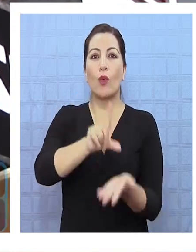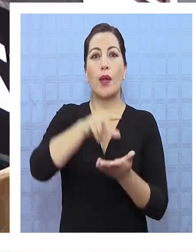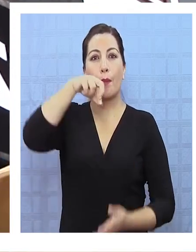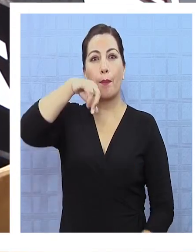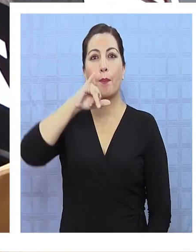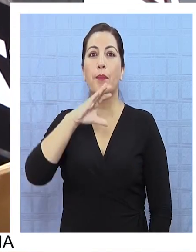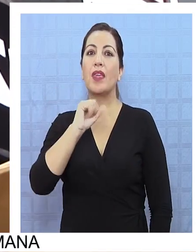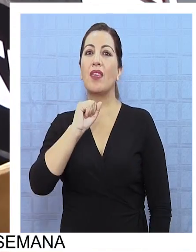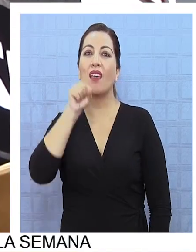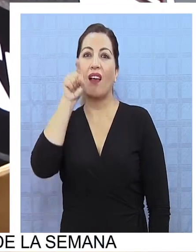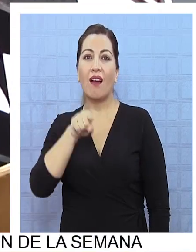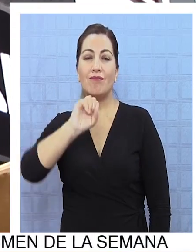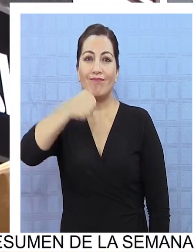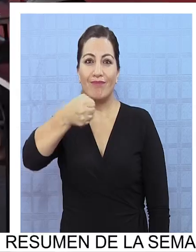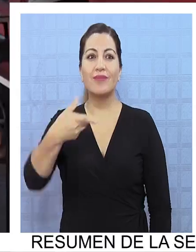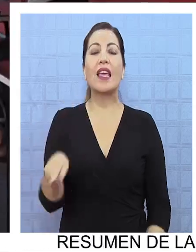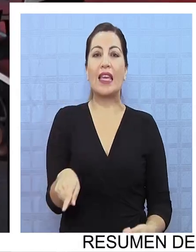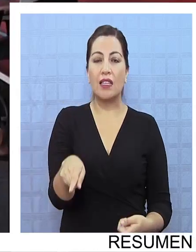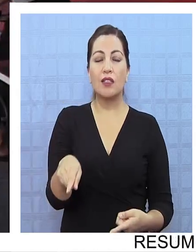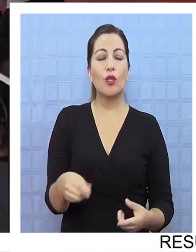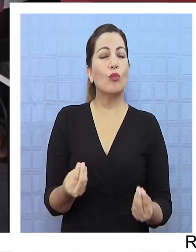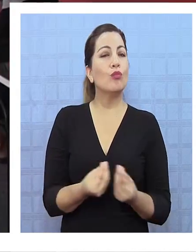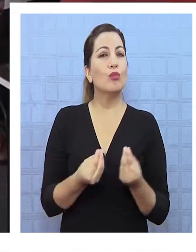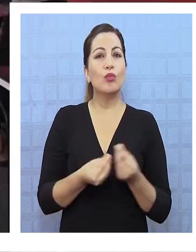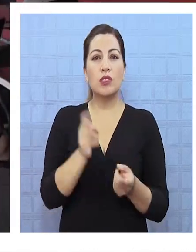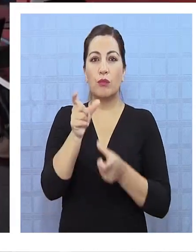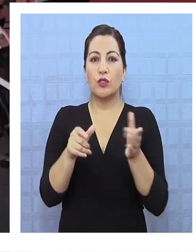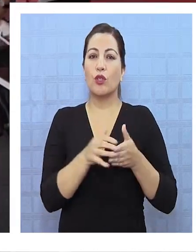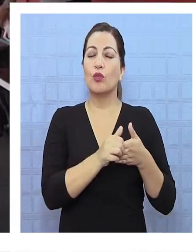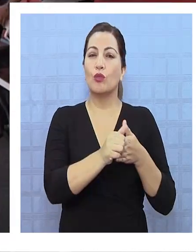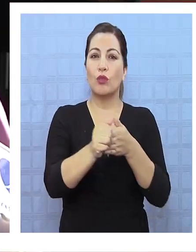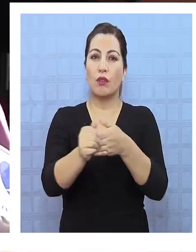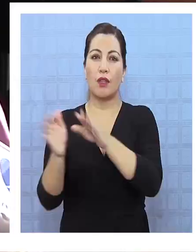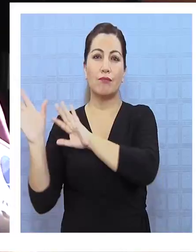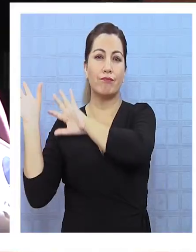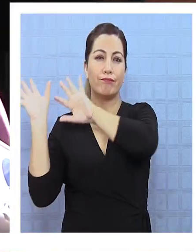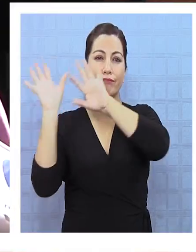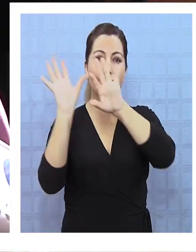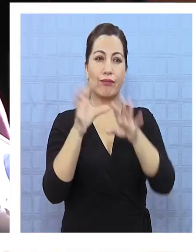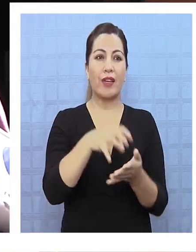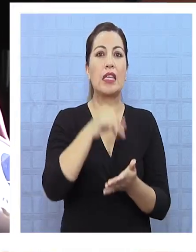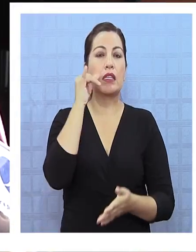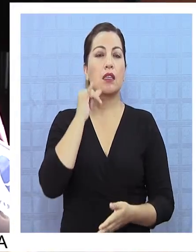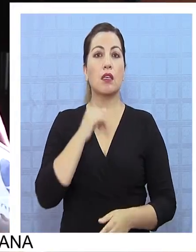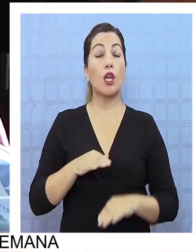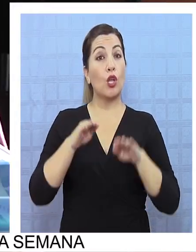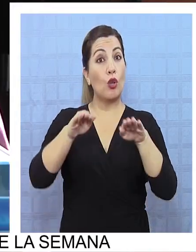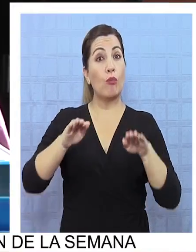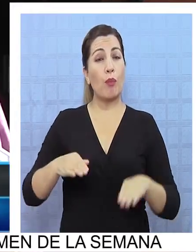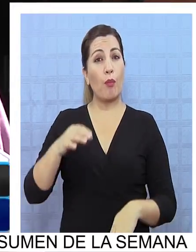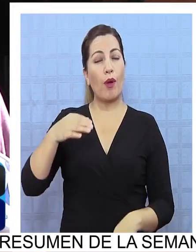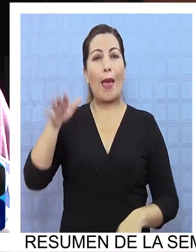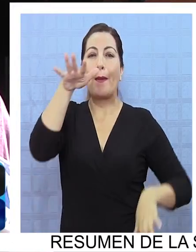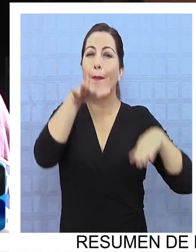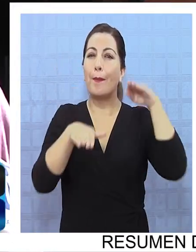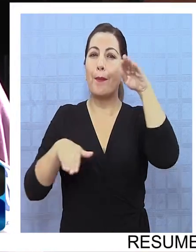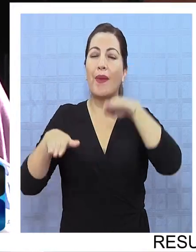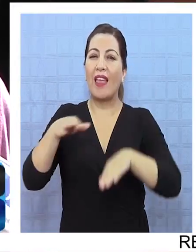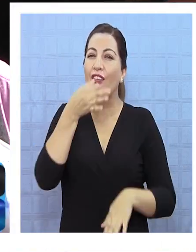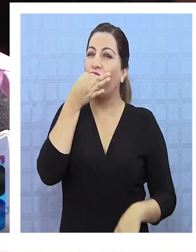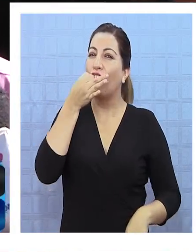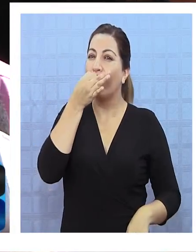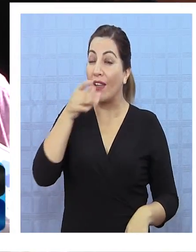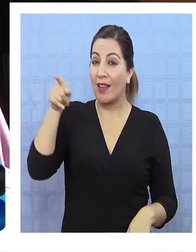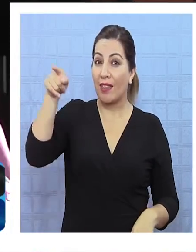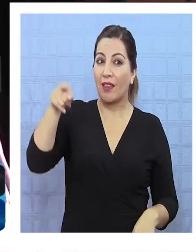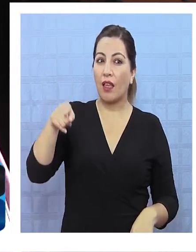verano, que trajo gran afluencia de turistas a nuestra ciudad. Con los mismos sabores de los verdes, porque allá mismo nosotros tenemos la base, como se puede